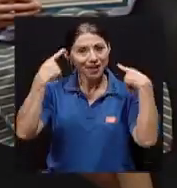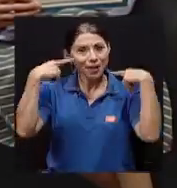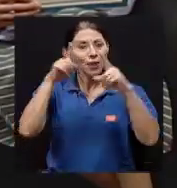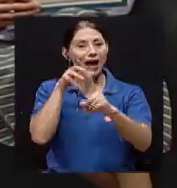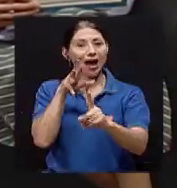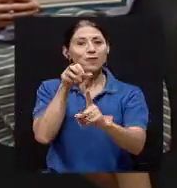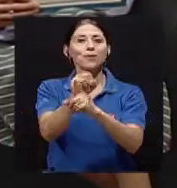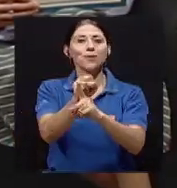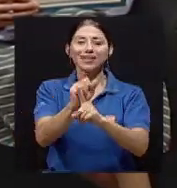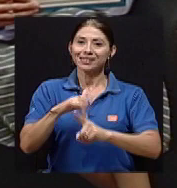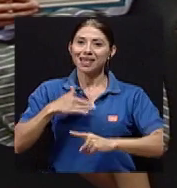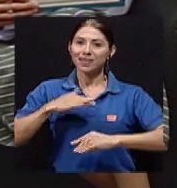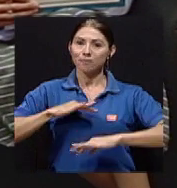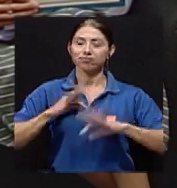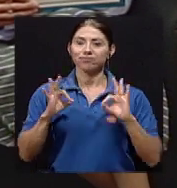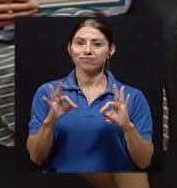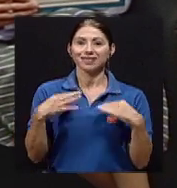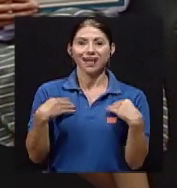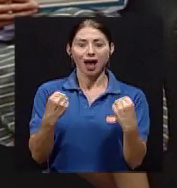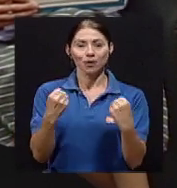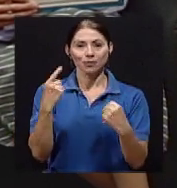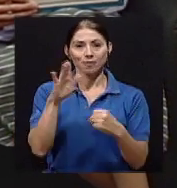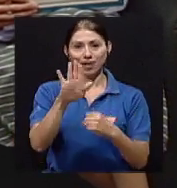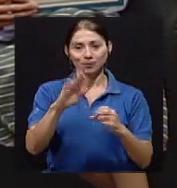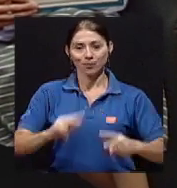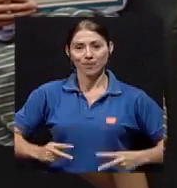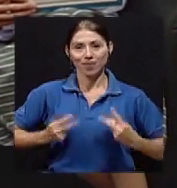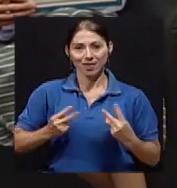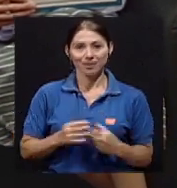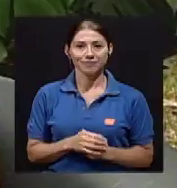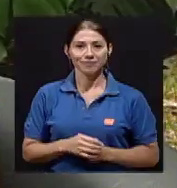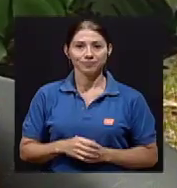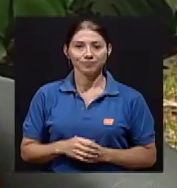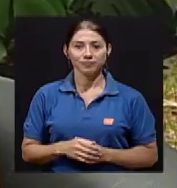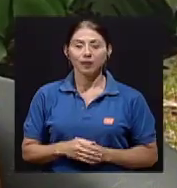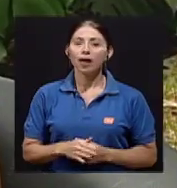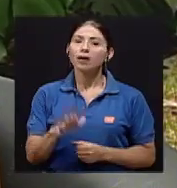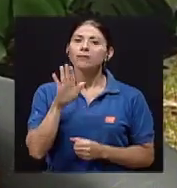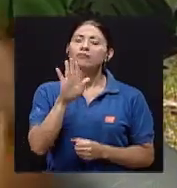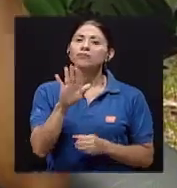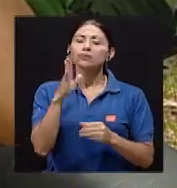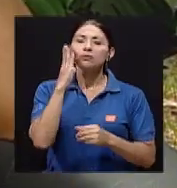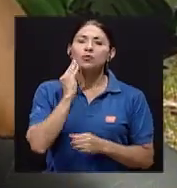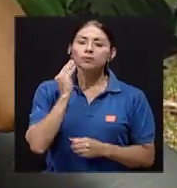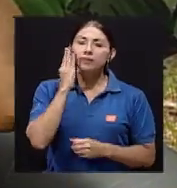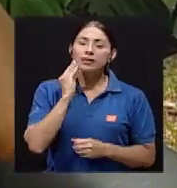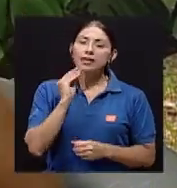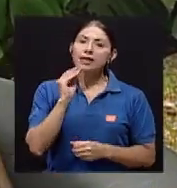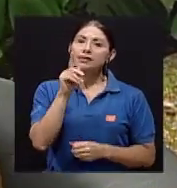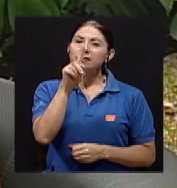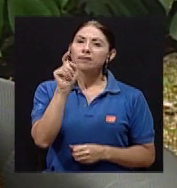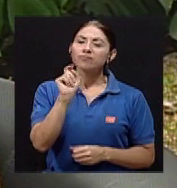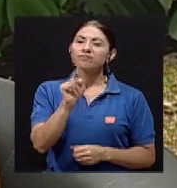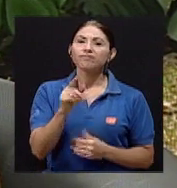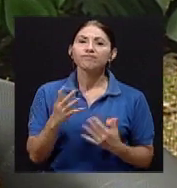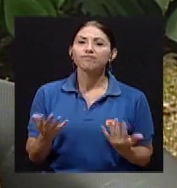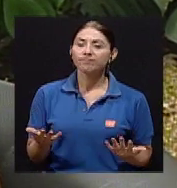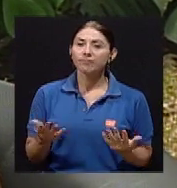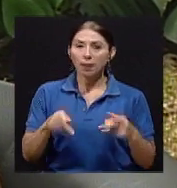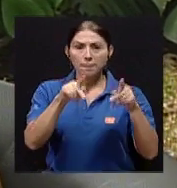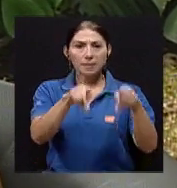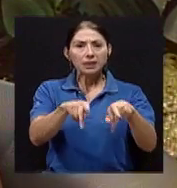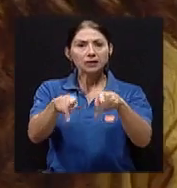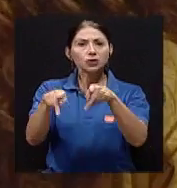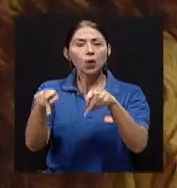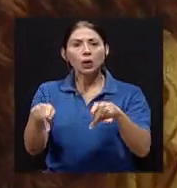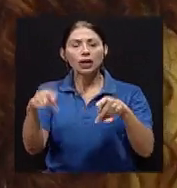sea saludable para su vida. Sí, desde su experiencia, ¿de qué se preocupan las personas